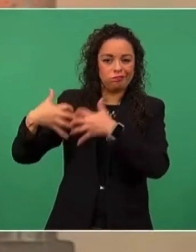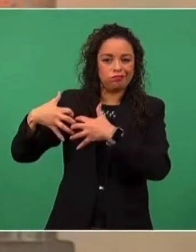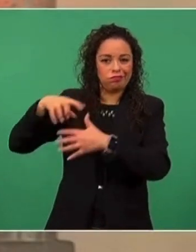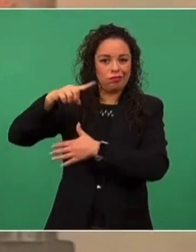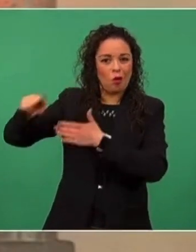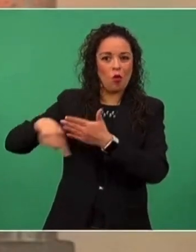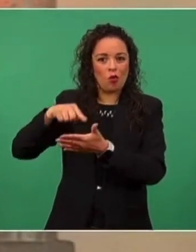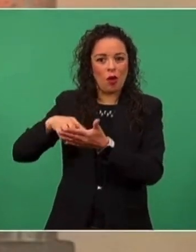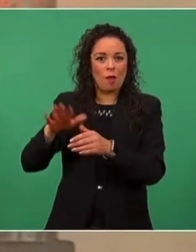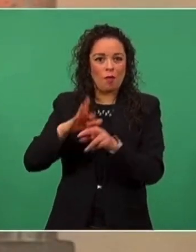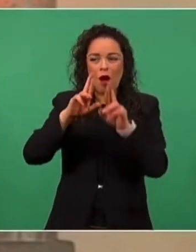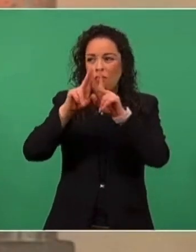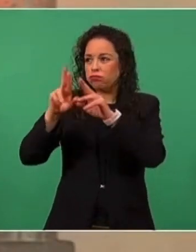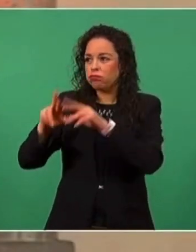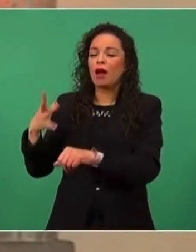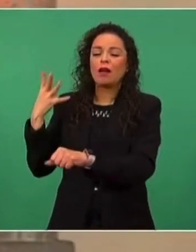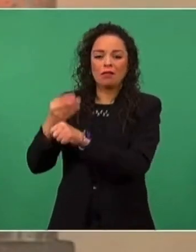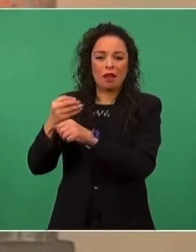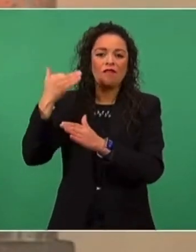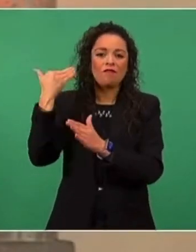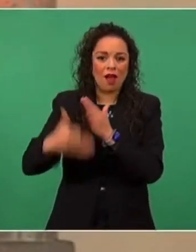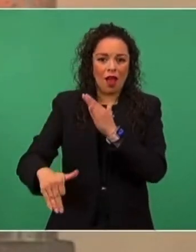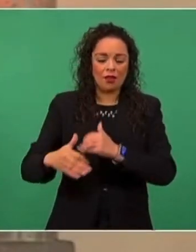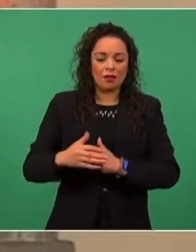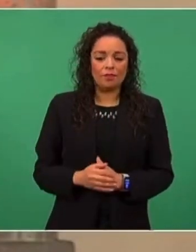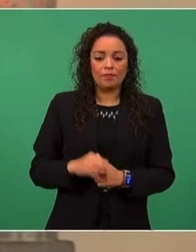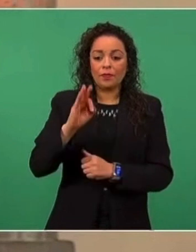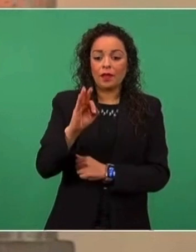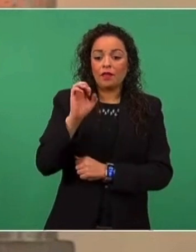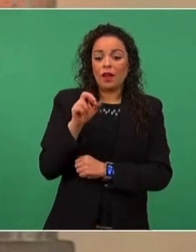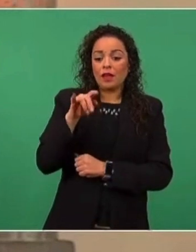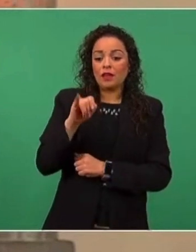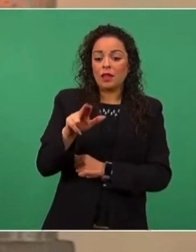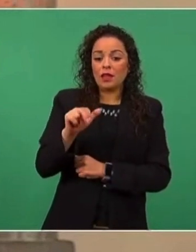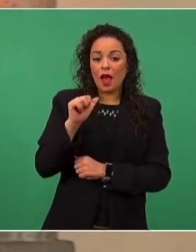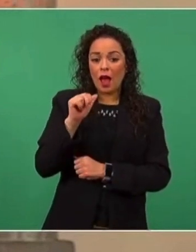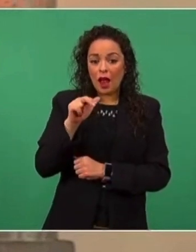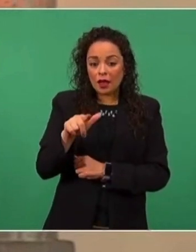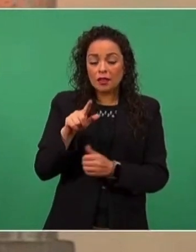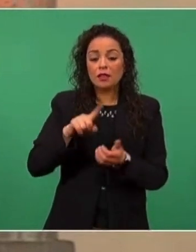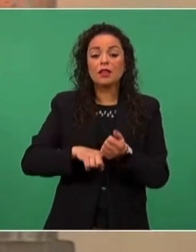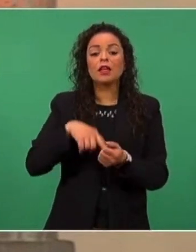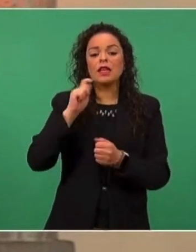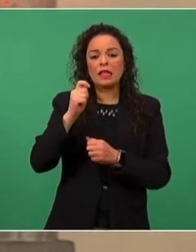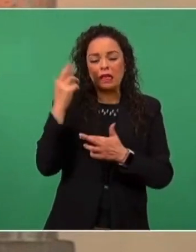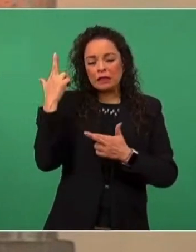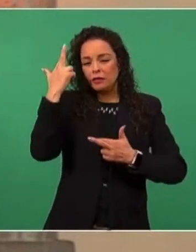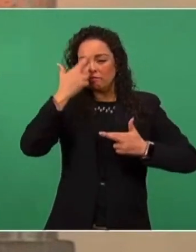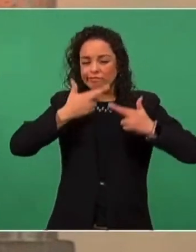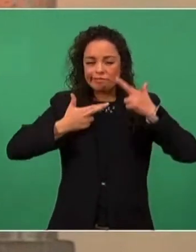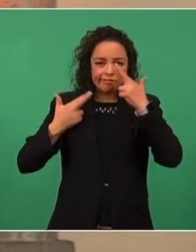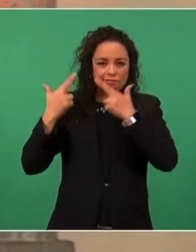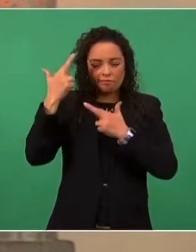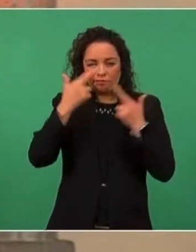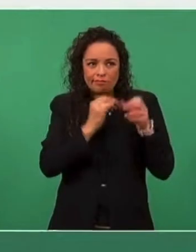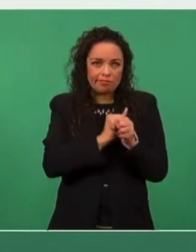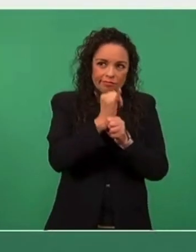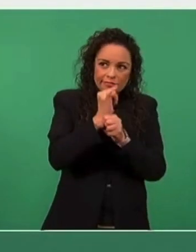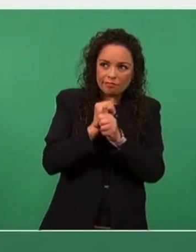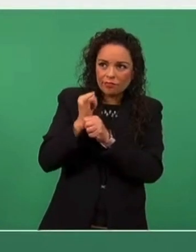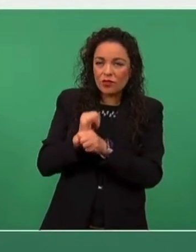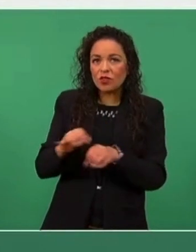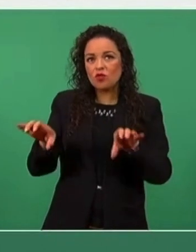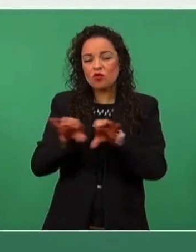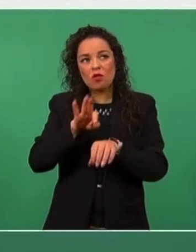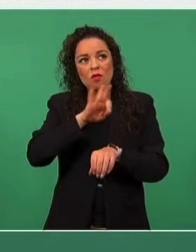En cuanto a Fertinal, se están haciendo los diagnósticos técnicos para rehabilitar su infraestructura.